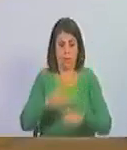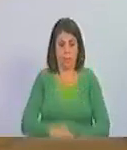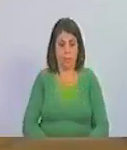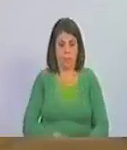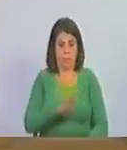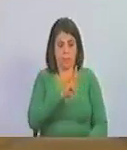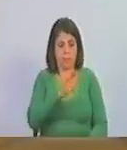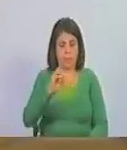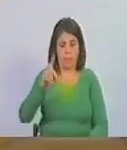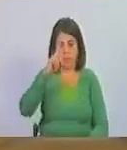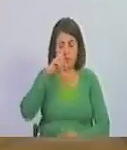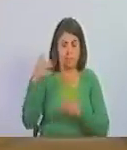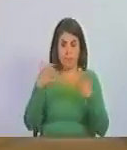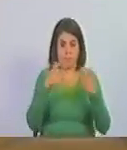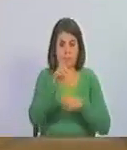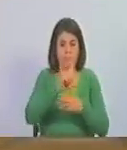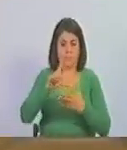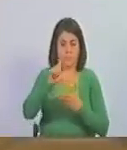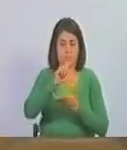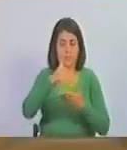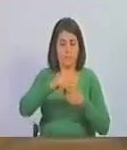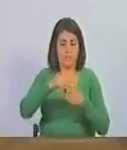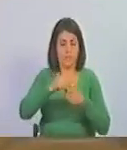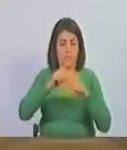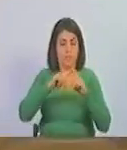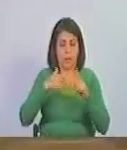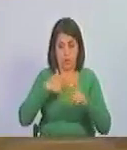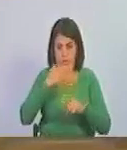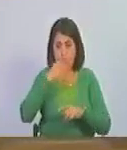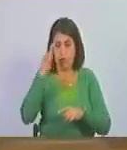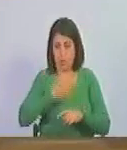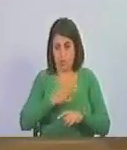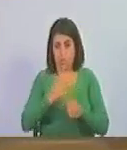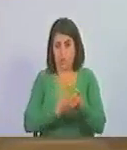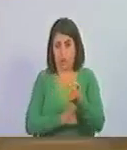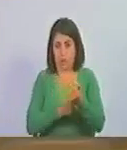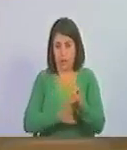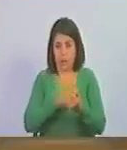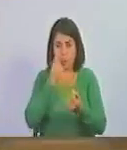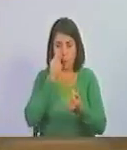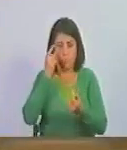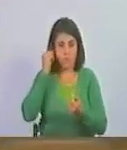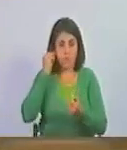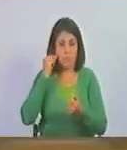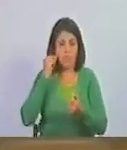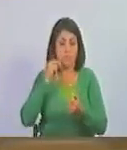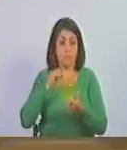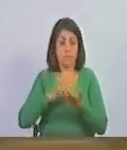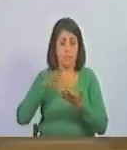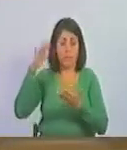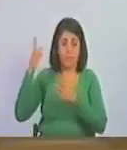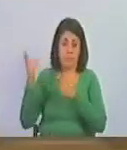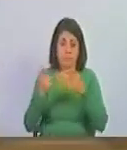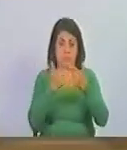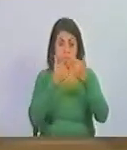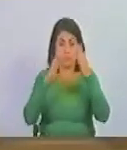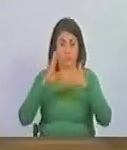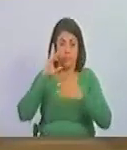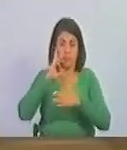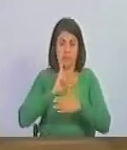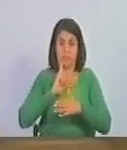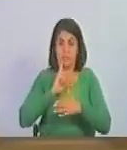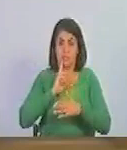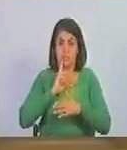400 años de la batalla naval del lago pero yo estoy convencido hermanas y hermanas esa es la gloria que nos invita el libertador Simón